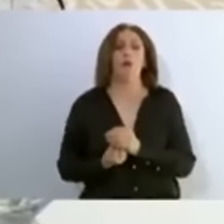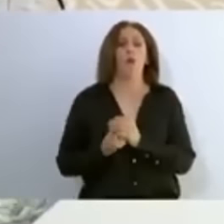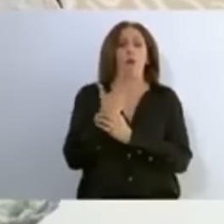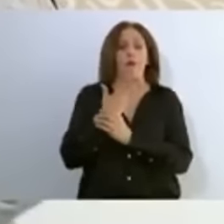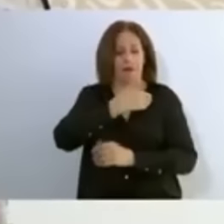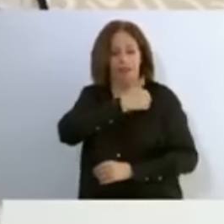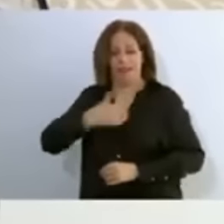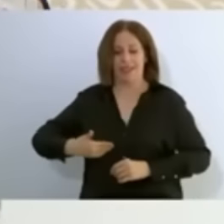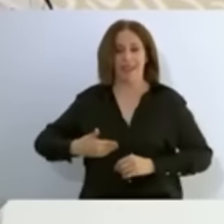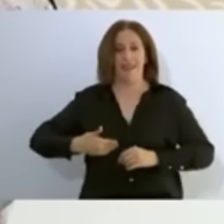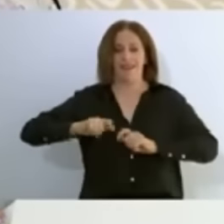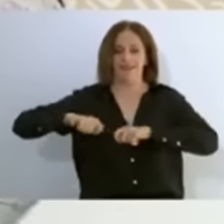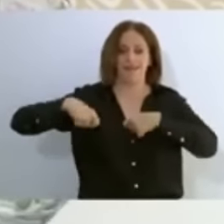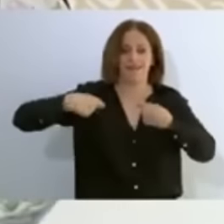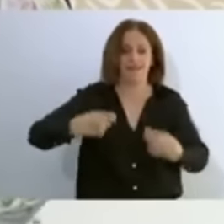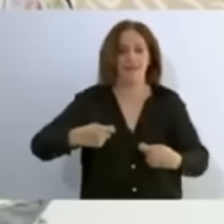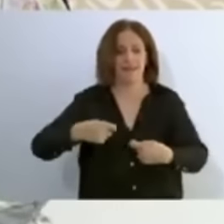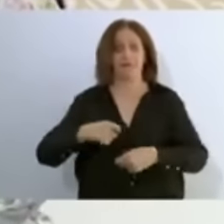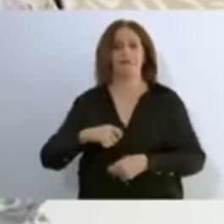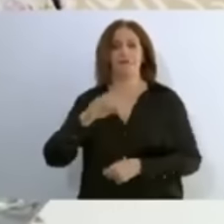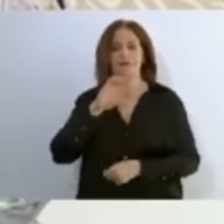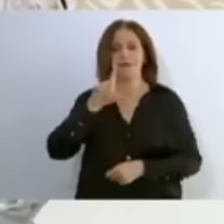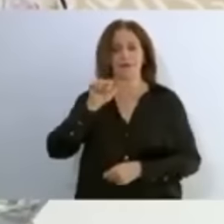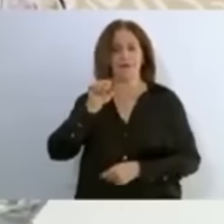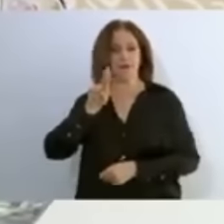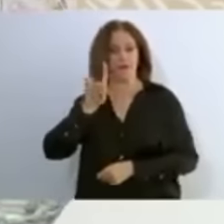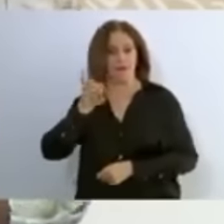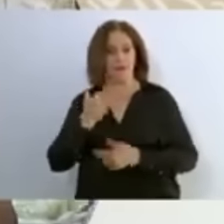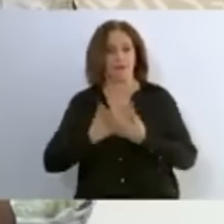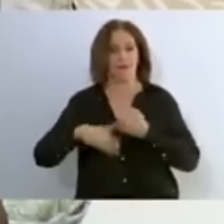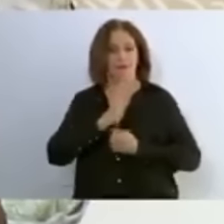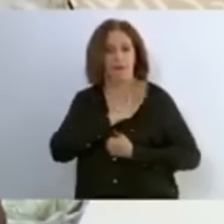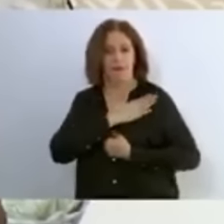Muchísimas gracias por estar aquí.